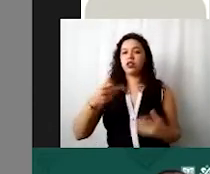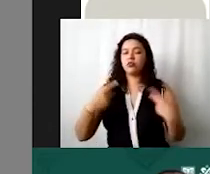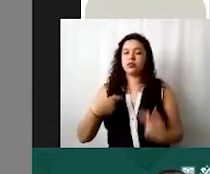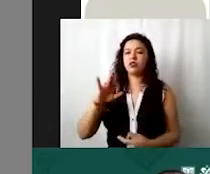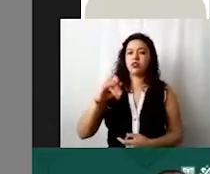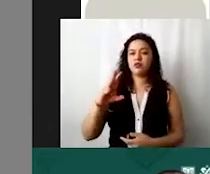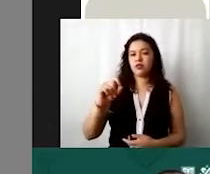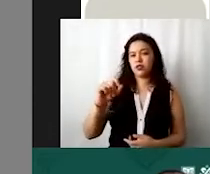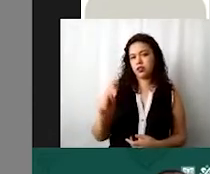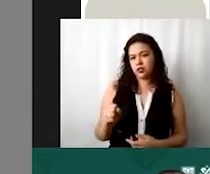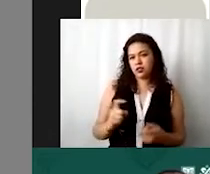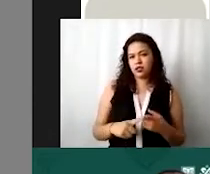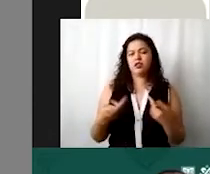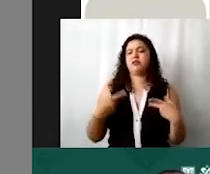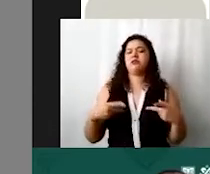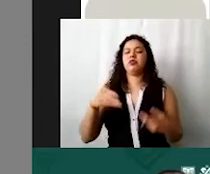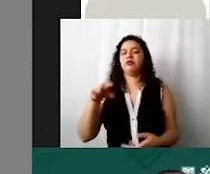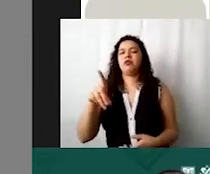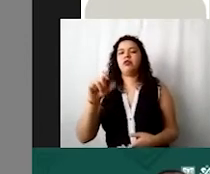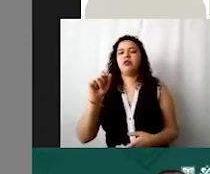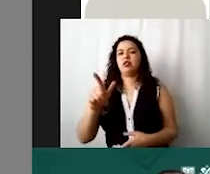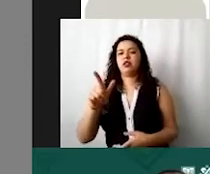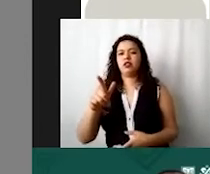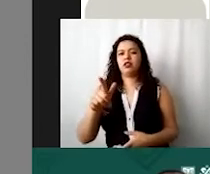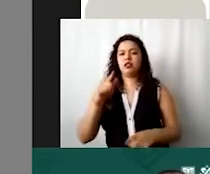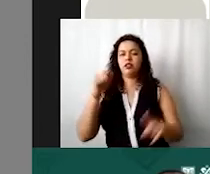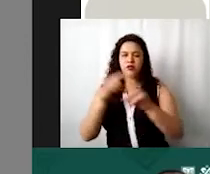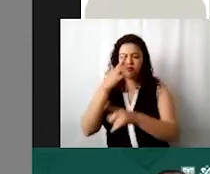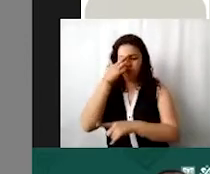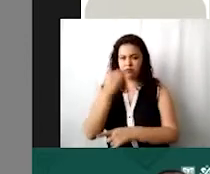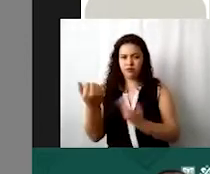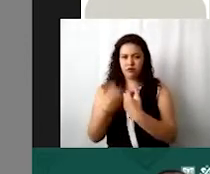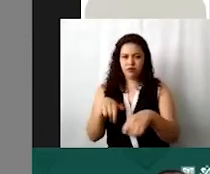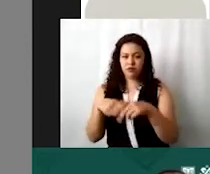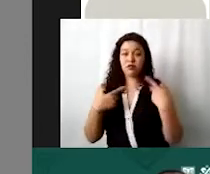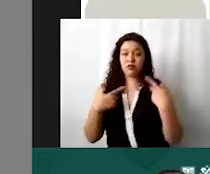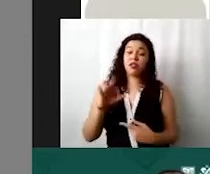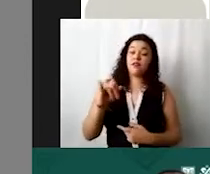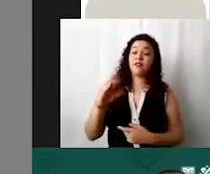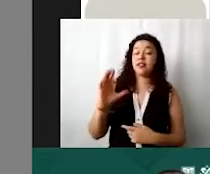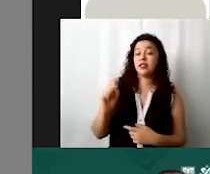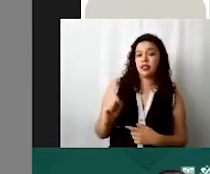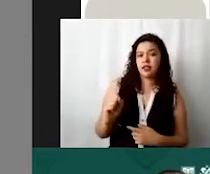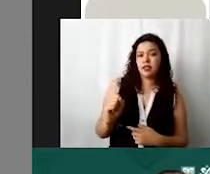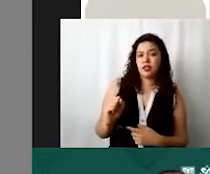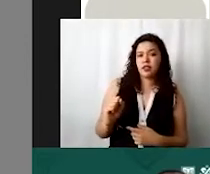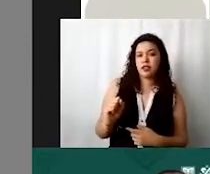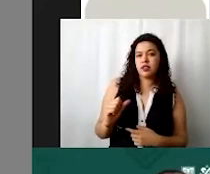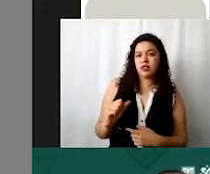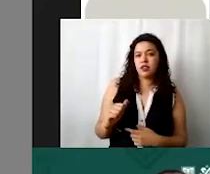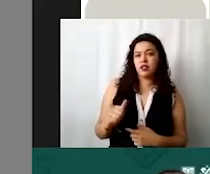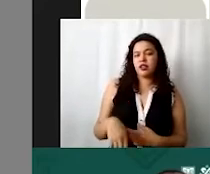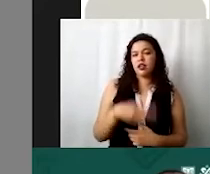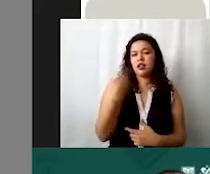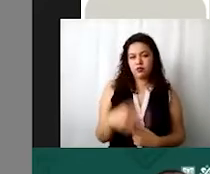bueno si es persona moral pues ustedes van a poner la razón social si es persona física entonces van a poner los nombres